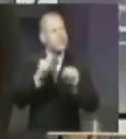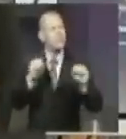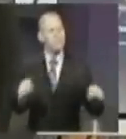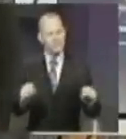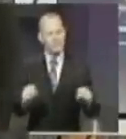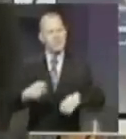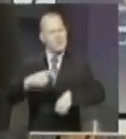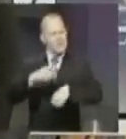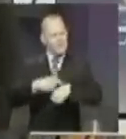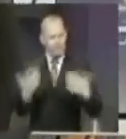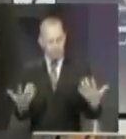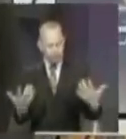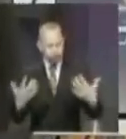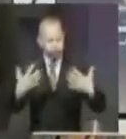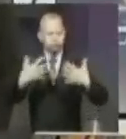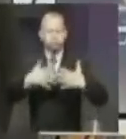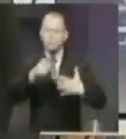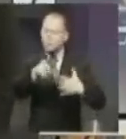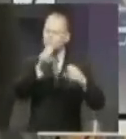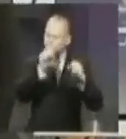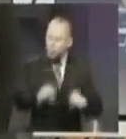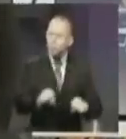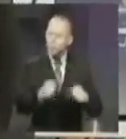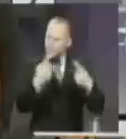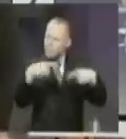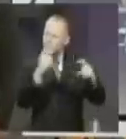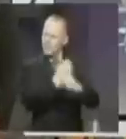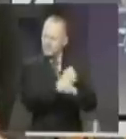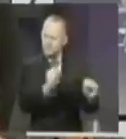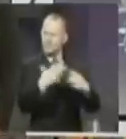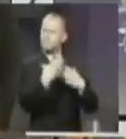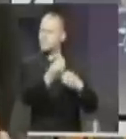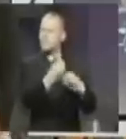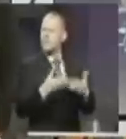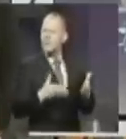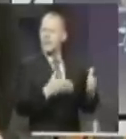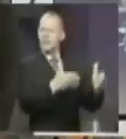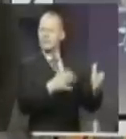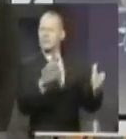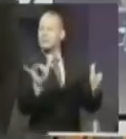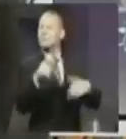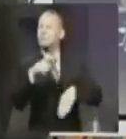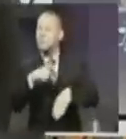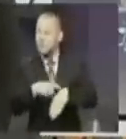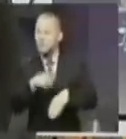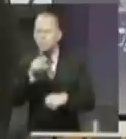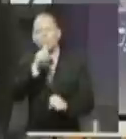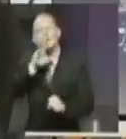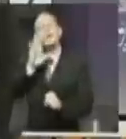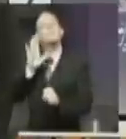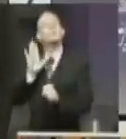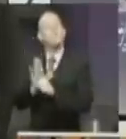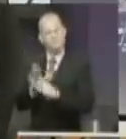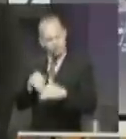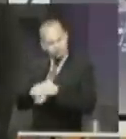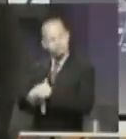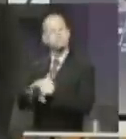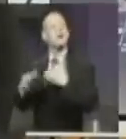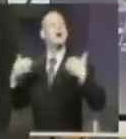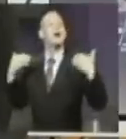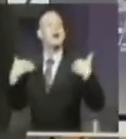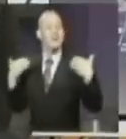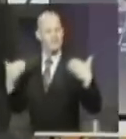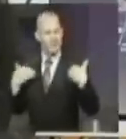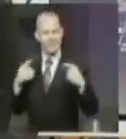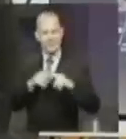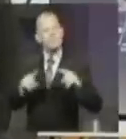armonizar ambas cosas. Tú puedes lograr la seguridad en las calles a la misma vez que tú le garantizas acceso a las playas en